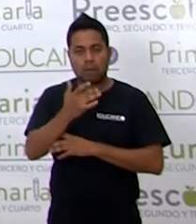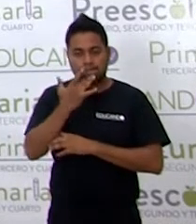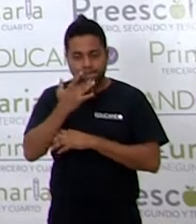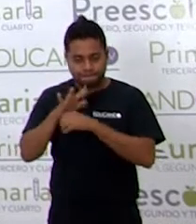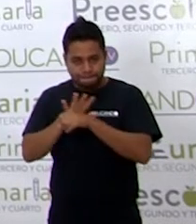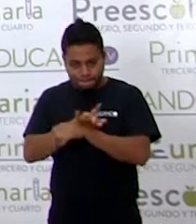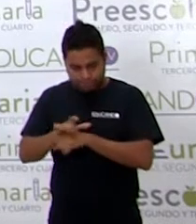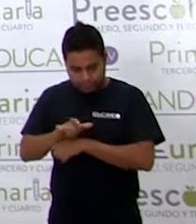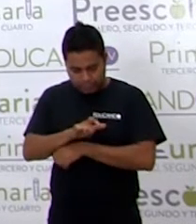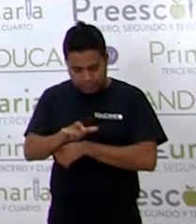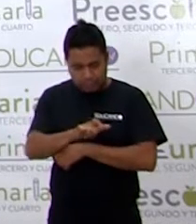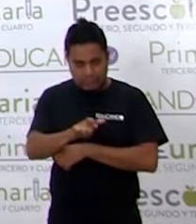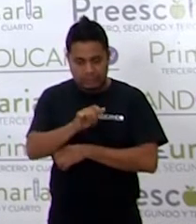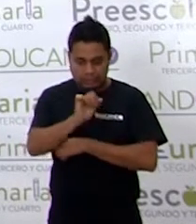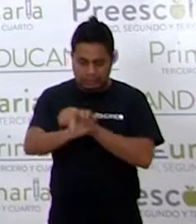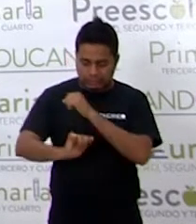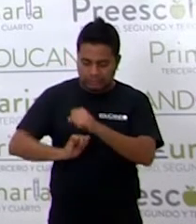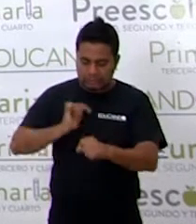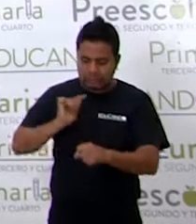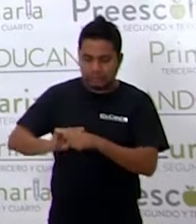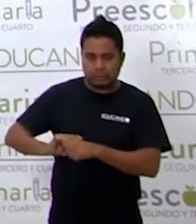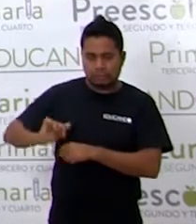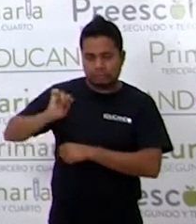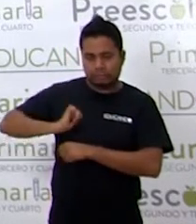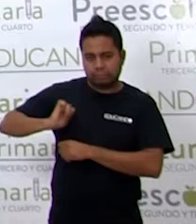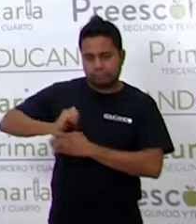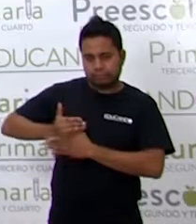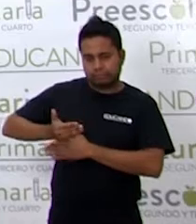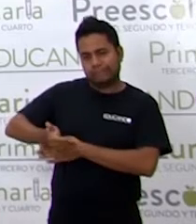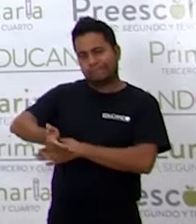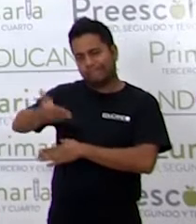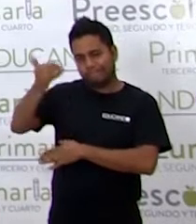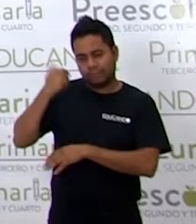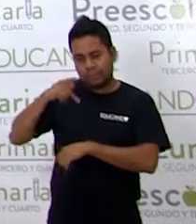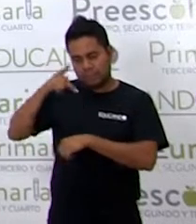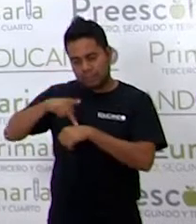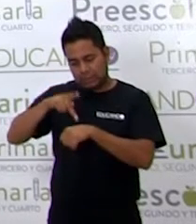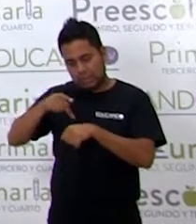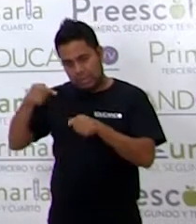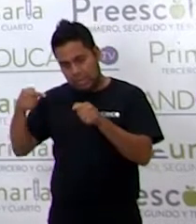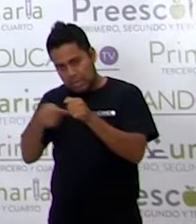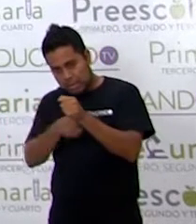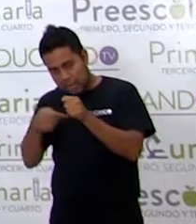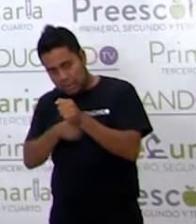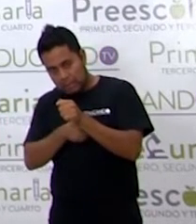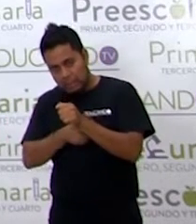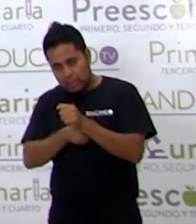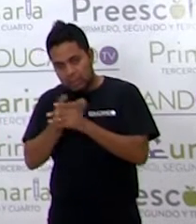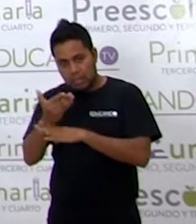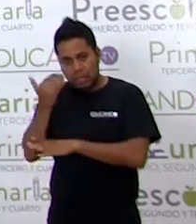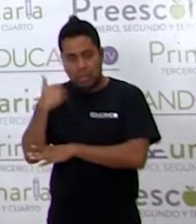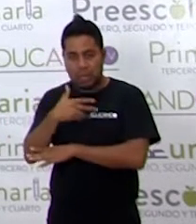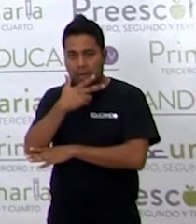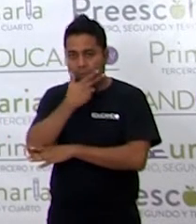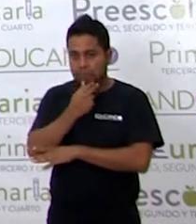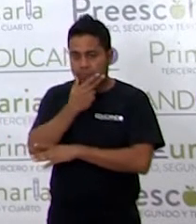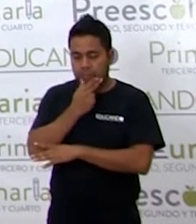fueron los primeros animales que se escondían bajo las piedras antes que los hombres?